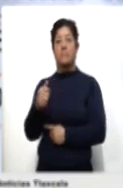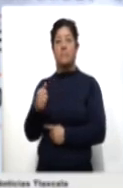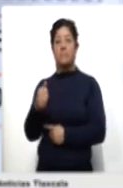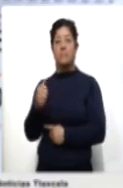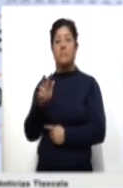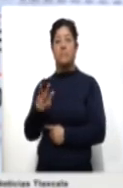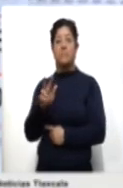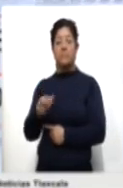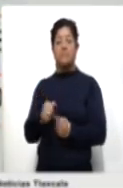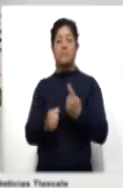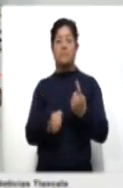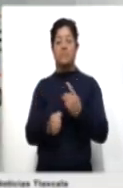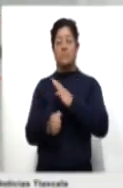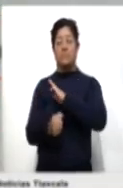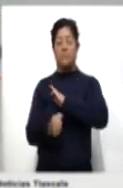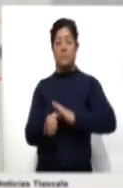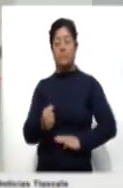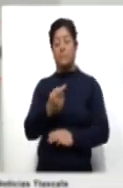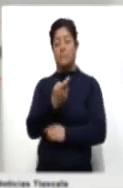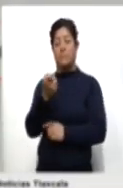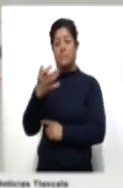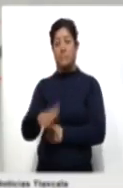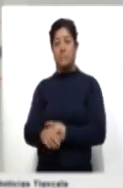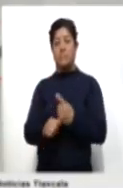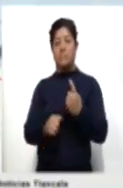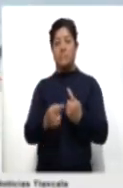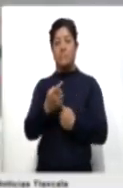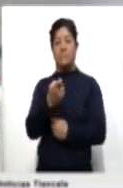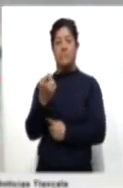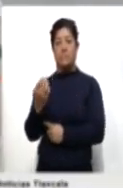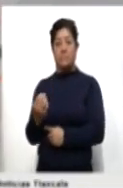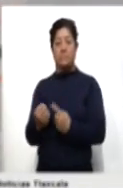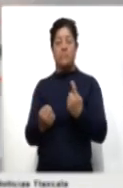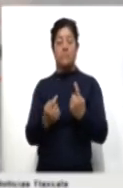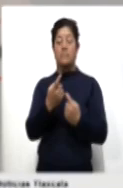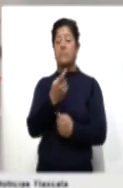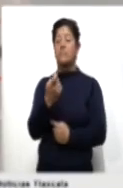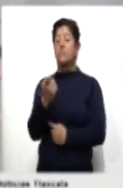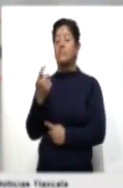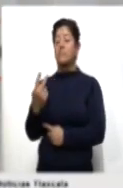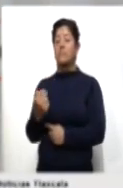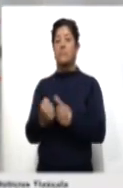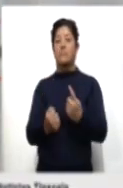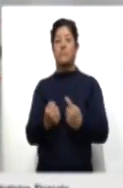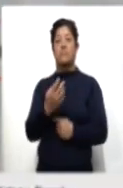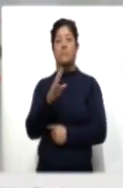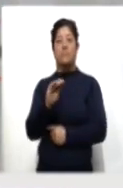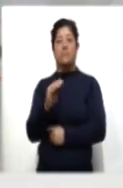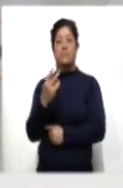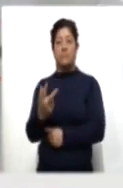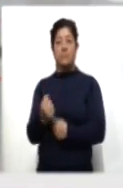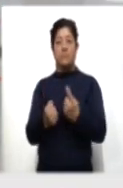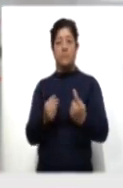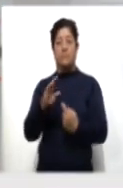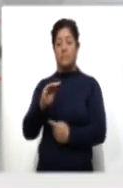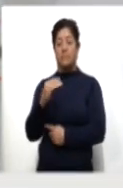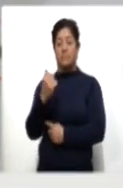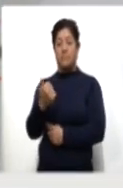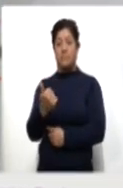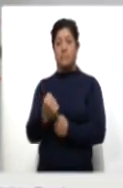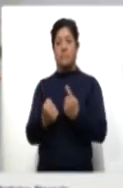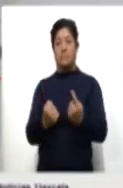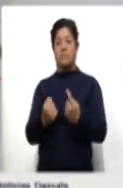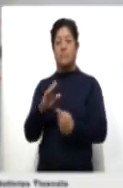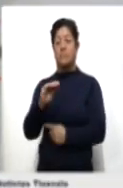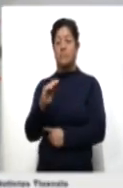118, Guayotlipan 110, Ixtenco 109, Acuamanala 102, Achocomanitla 98, Tequesquitla 96,